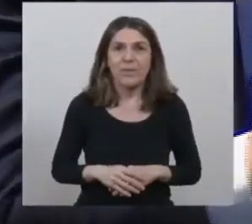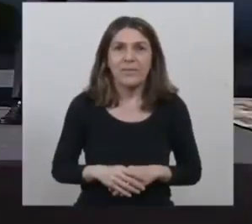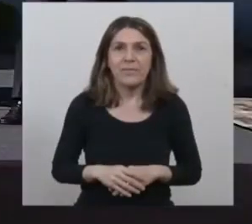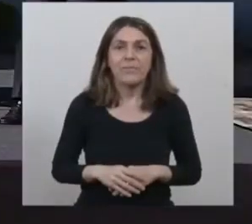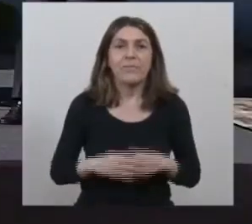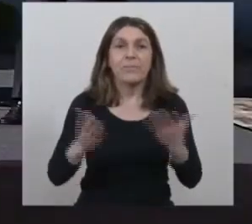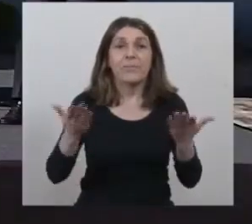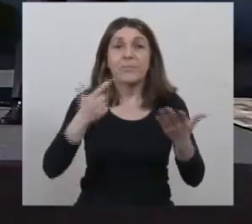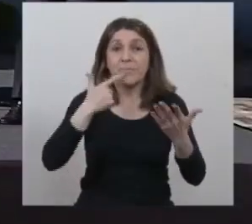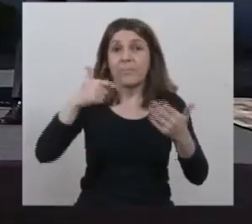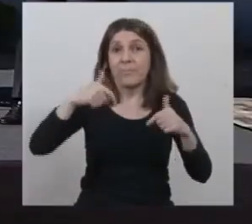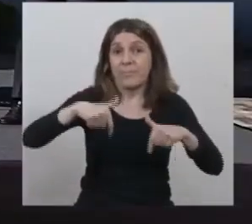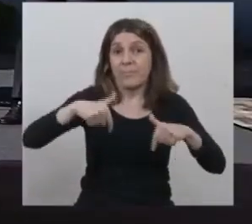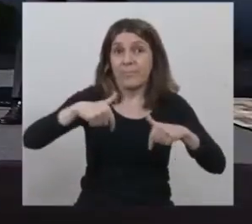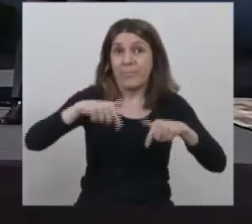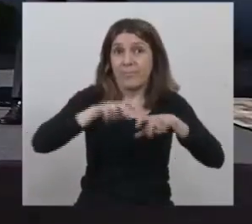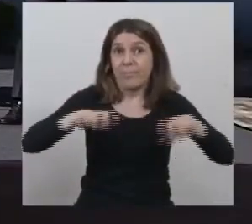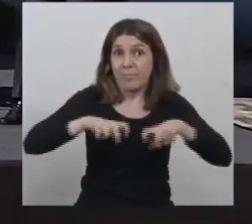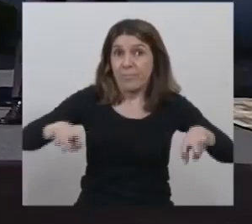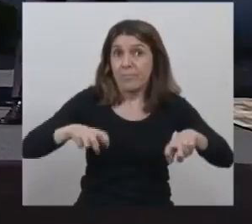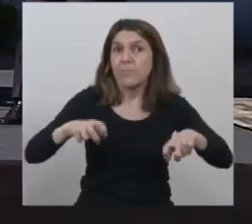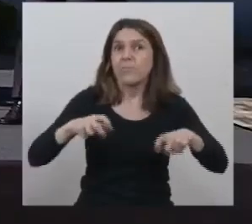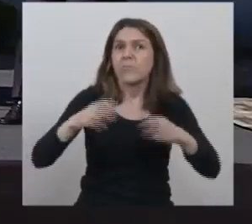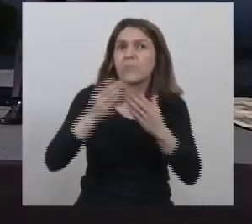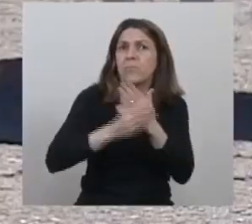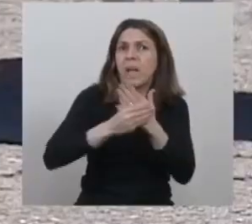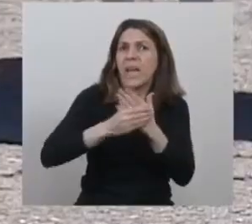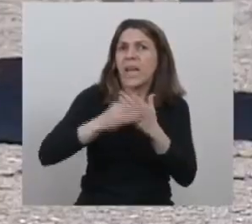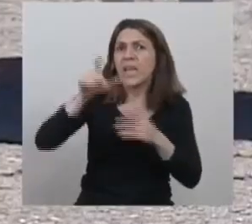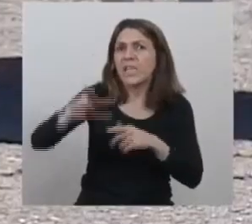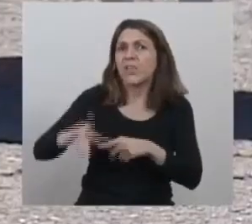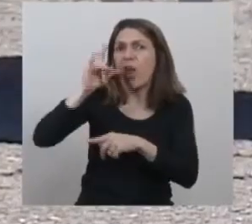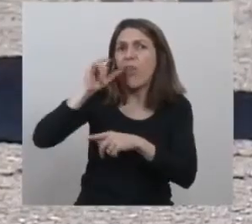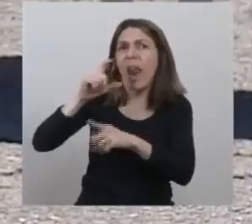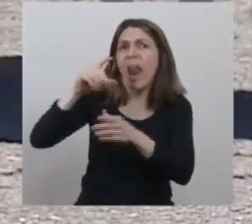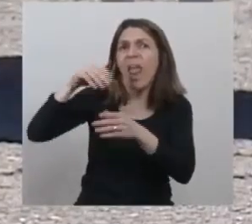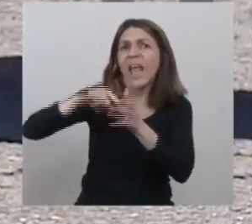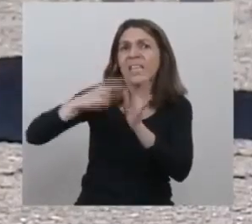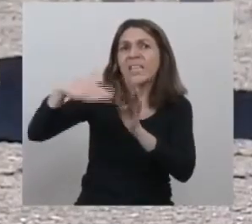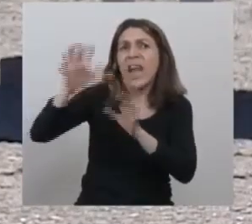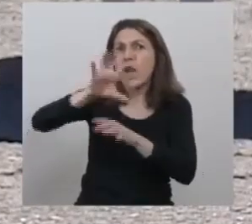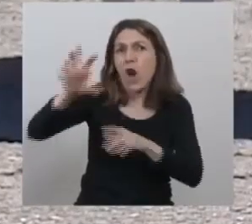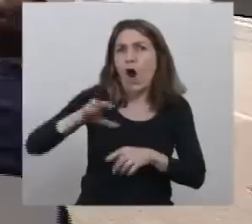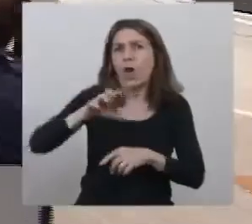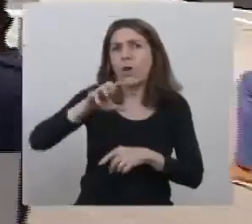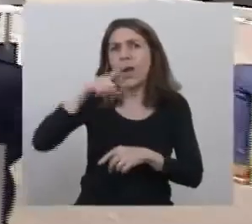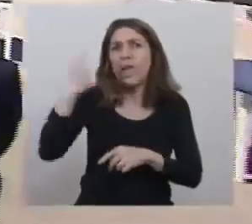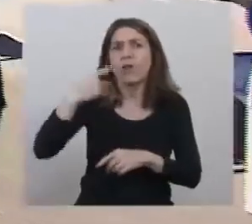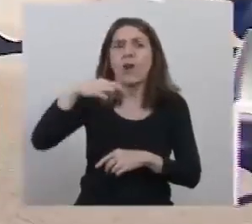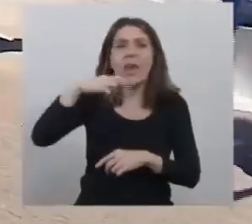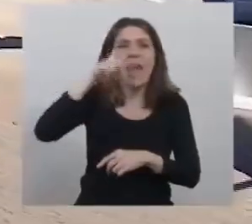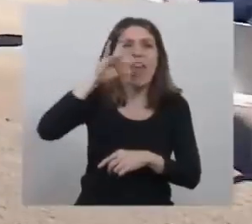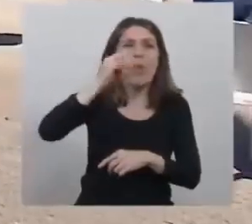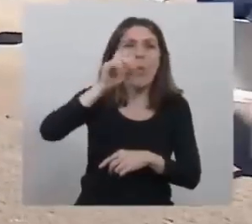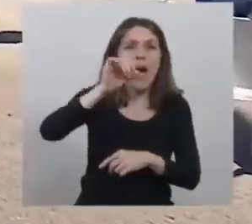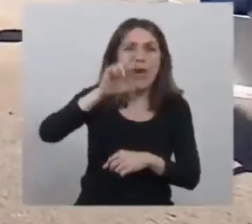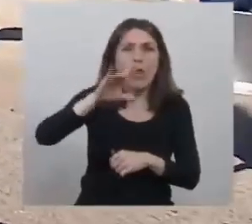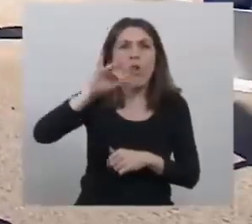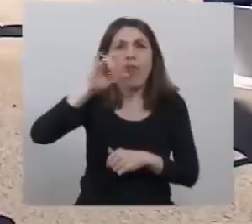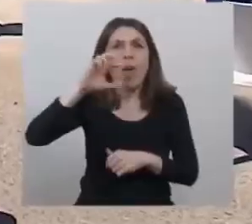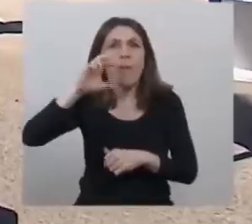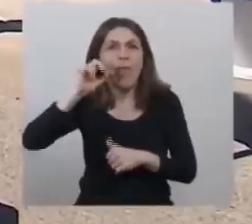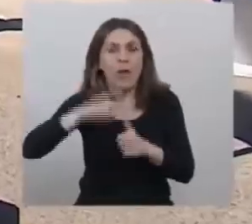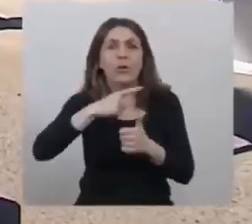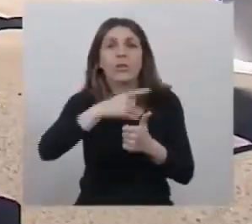Se encuentran presentes el señor Ministro del Interior de la Nación, Eduardo de Pedro. La señora